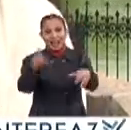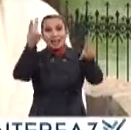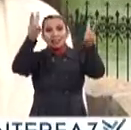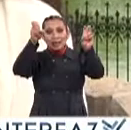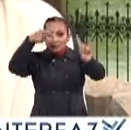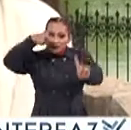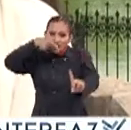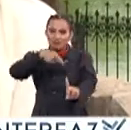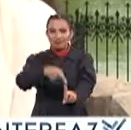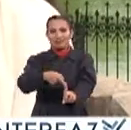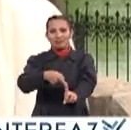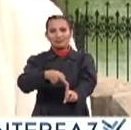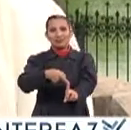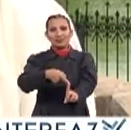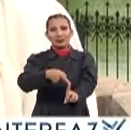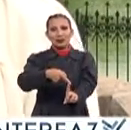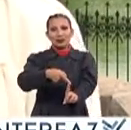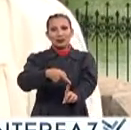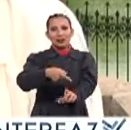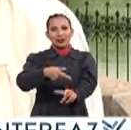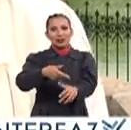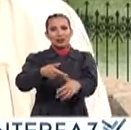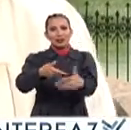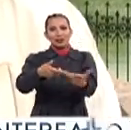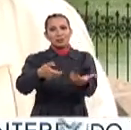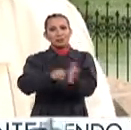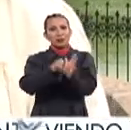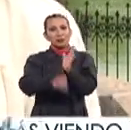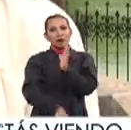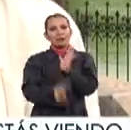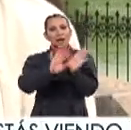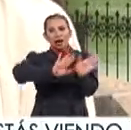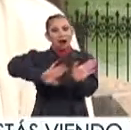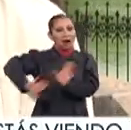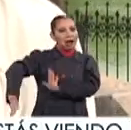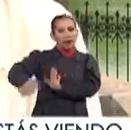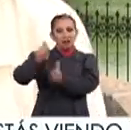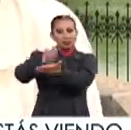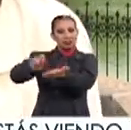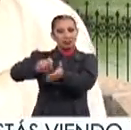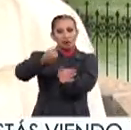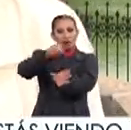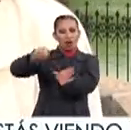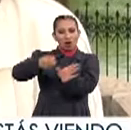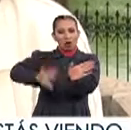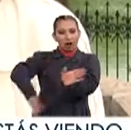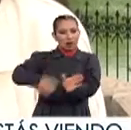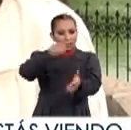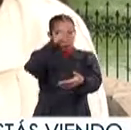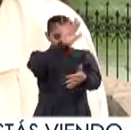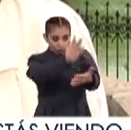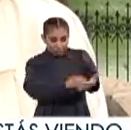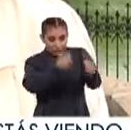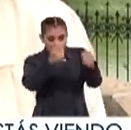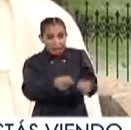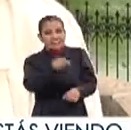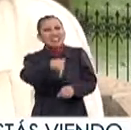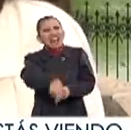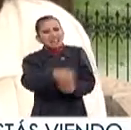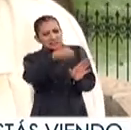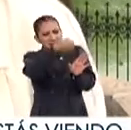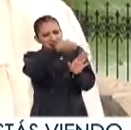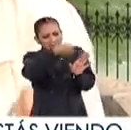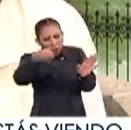Sea el centro de atención Es decir, vamos a dejar la parte semántica Y vamos a dejar la parte de contenidos Y vamos a pensar en qué